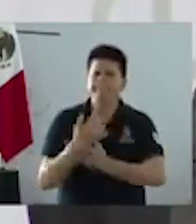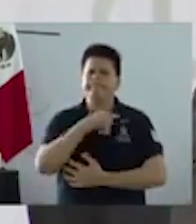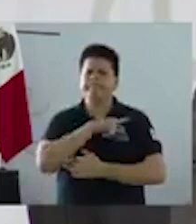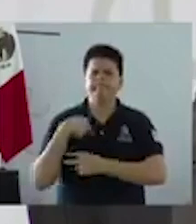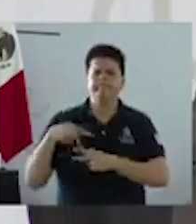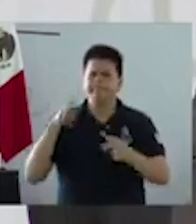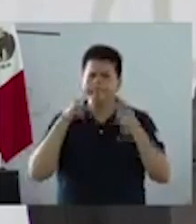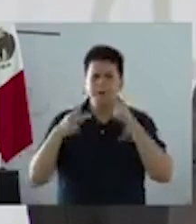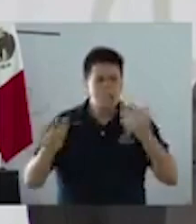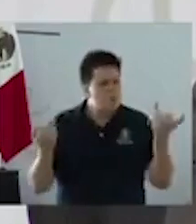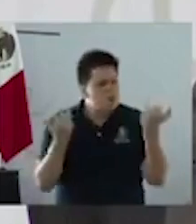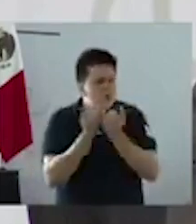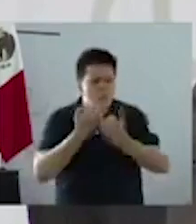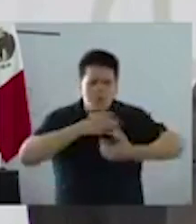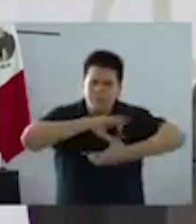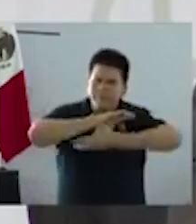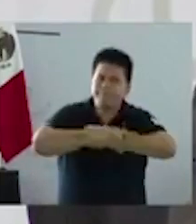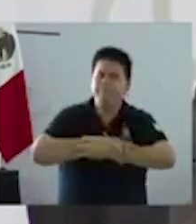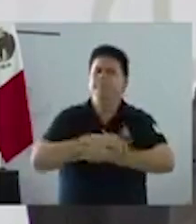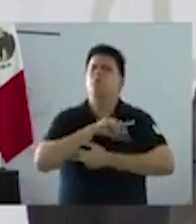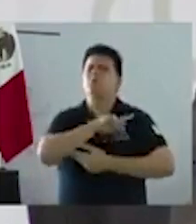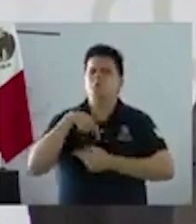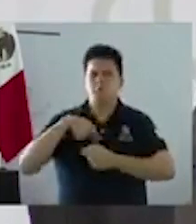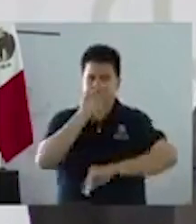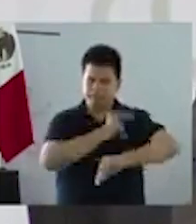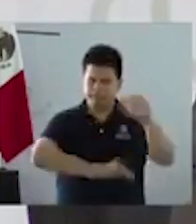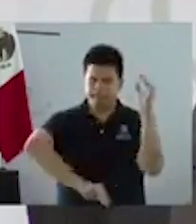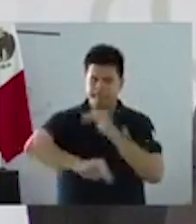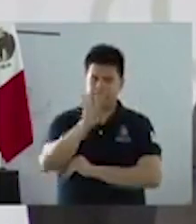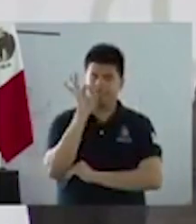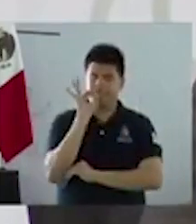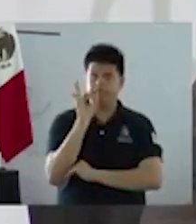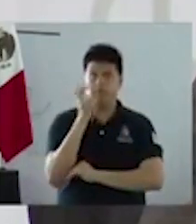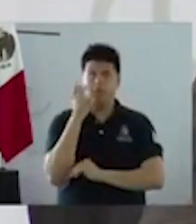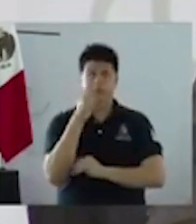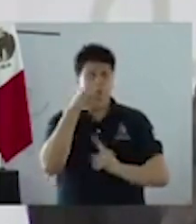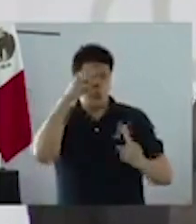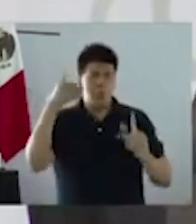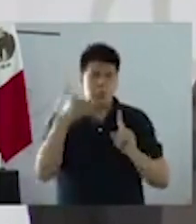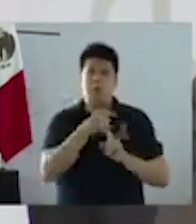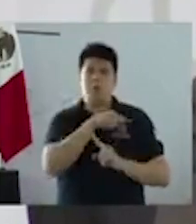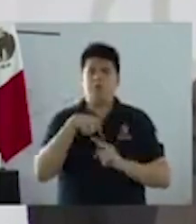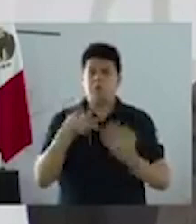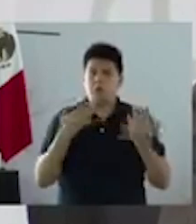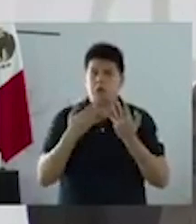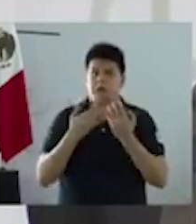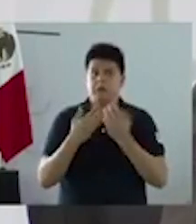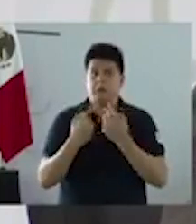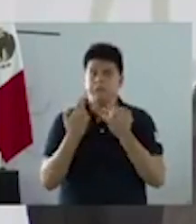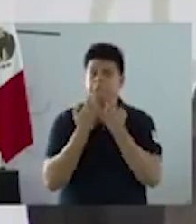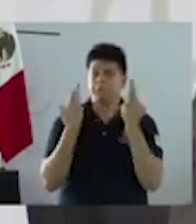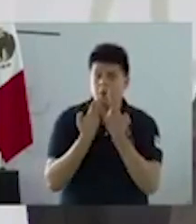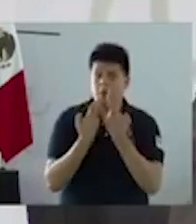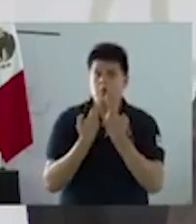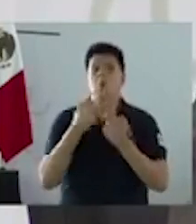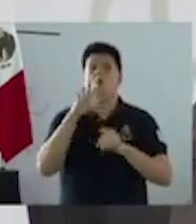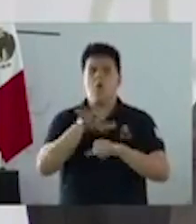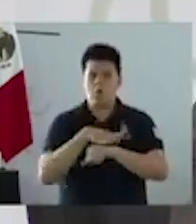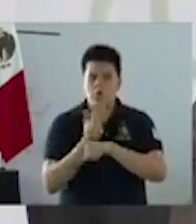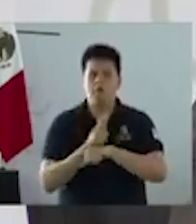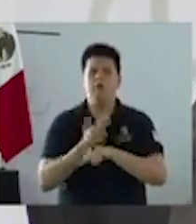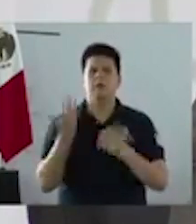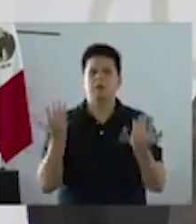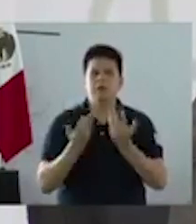estrategia, podremos salir adelante de mejor manera. Con ese único objetivo se dará este encuentro, repito, se le pondrá